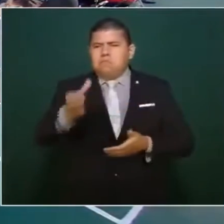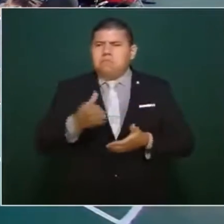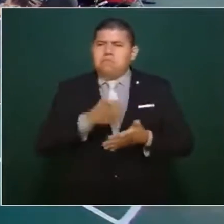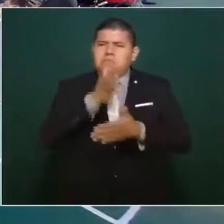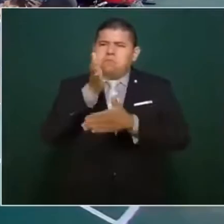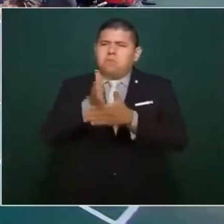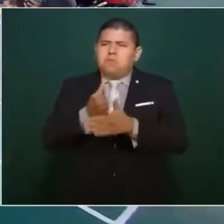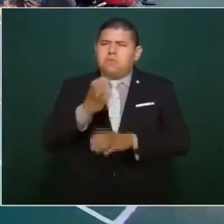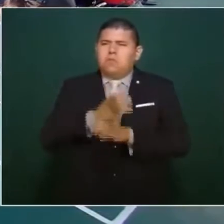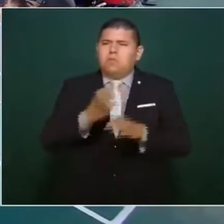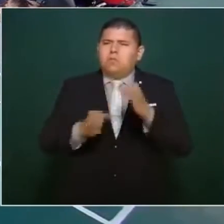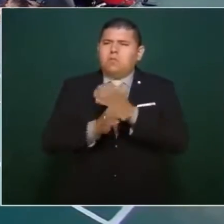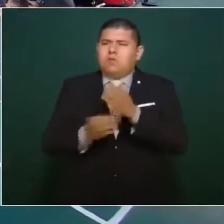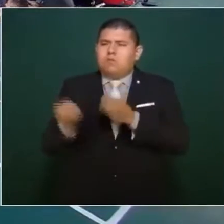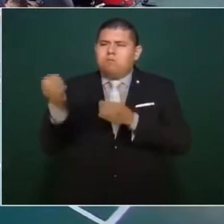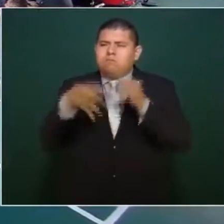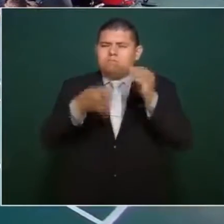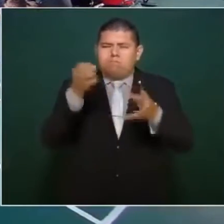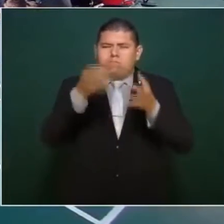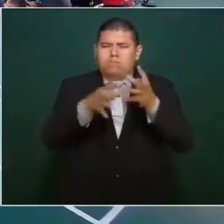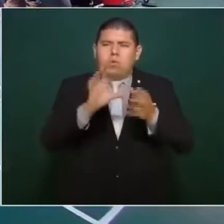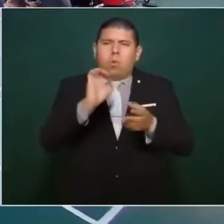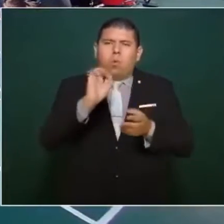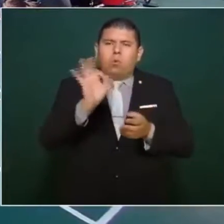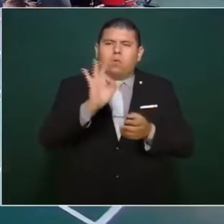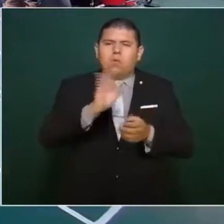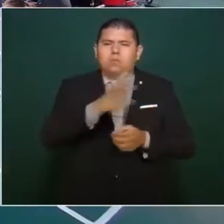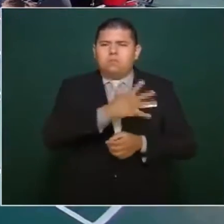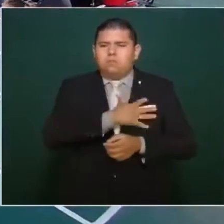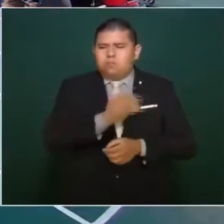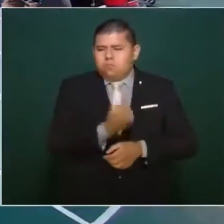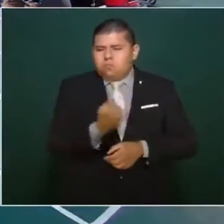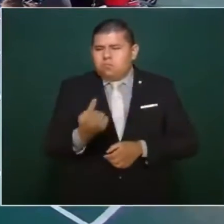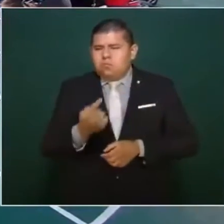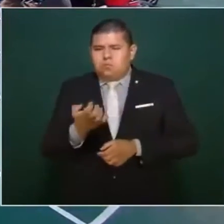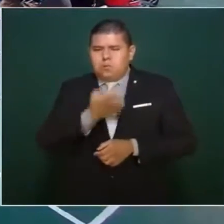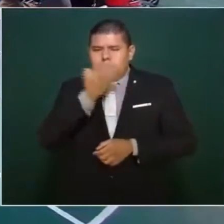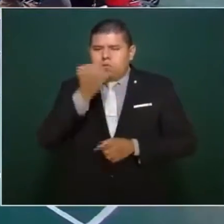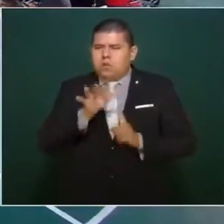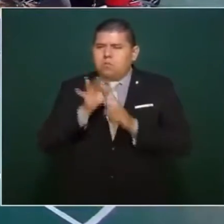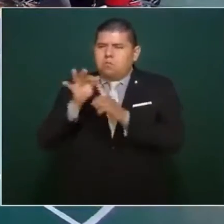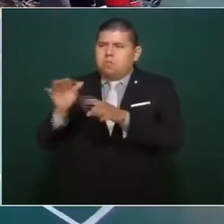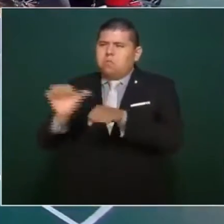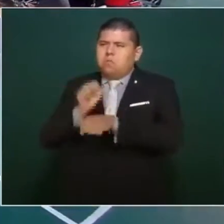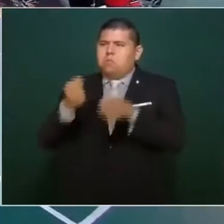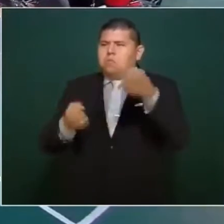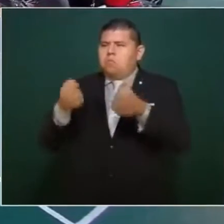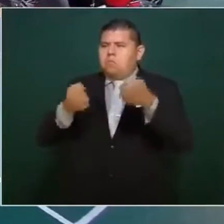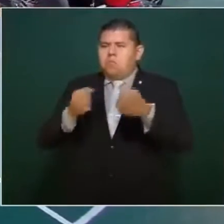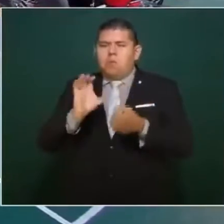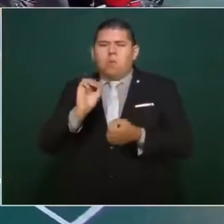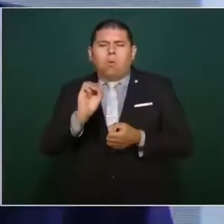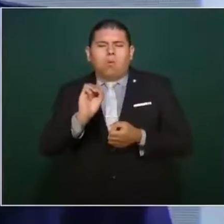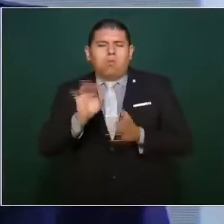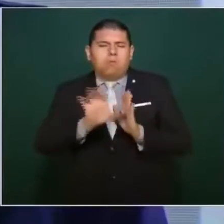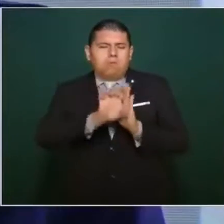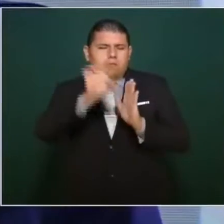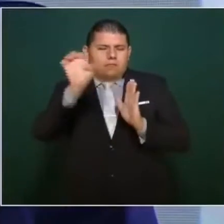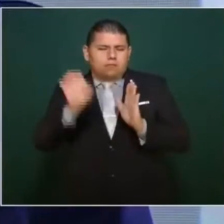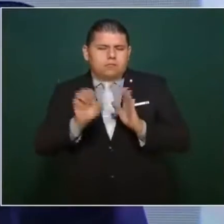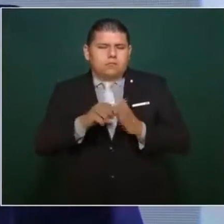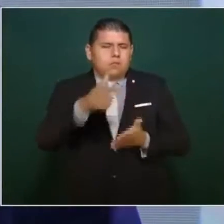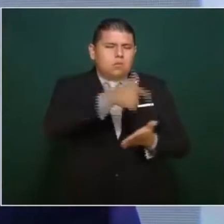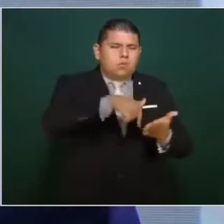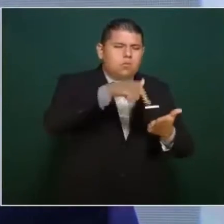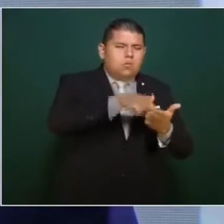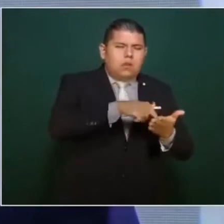campo, o carros para llevar a los hijos a la escuela, o para trasladarse de